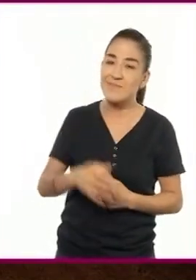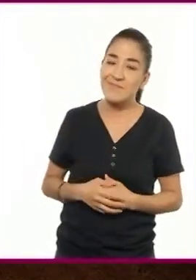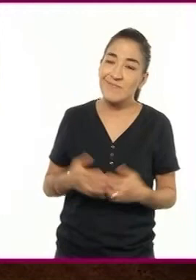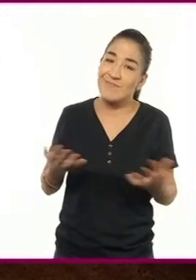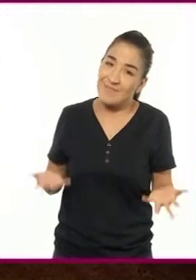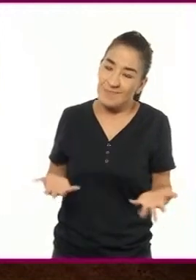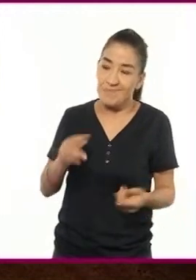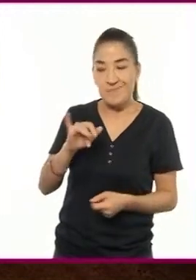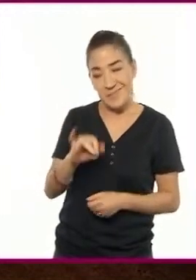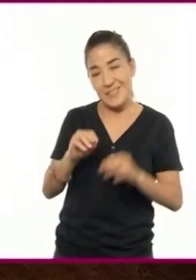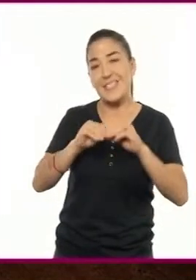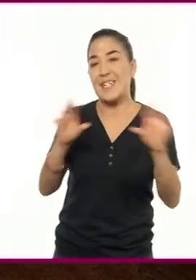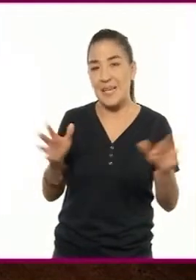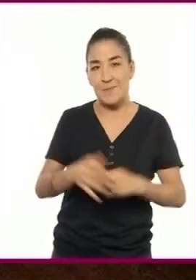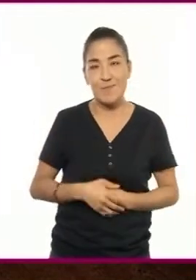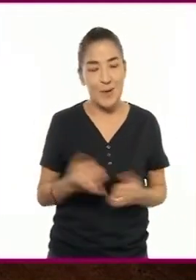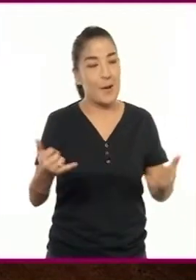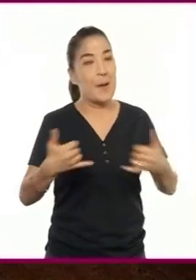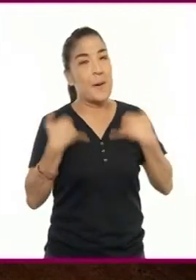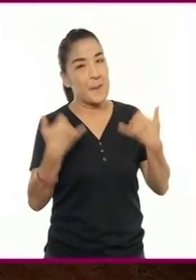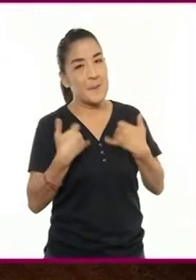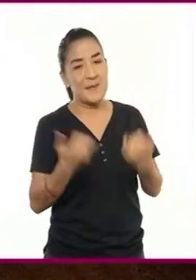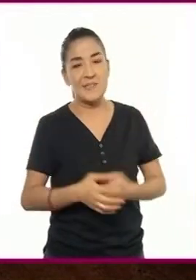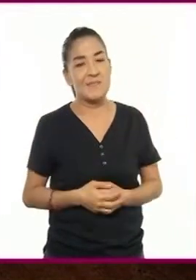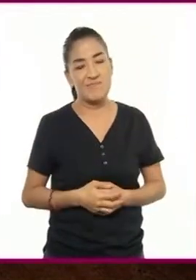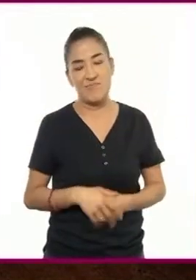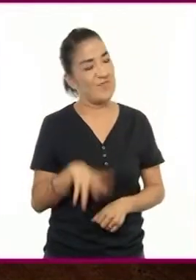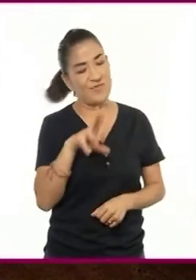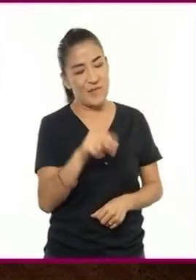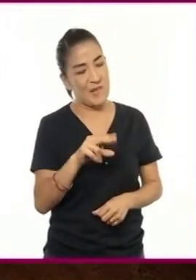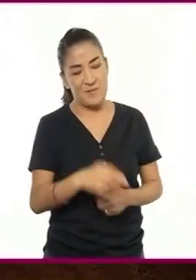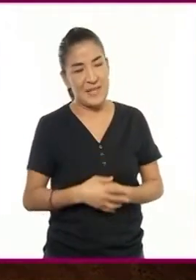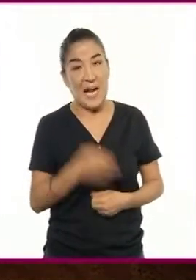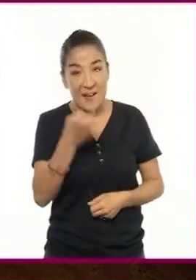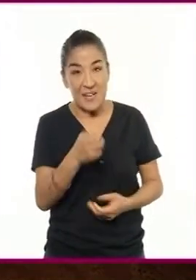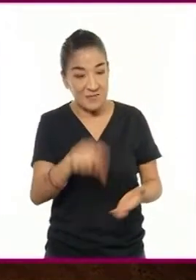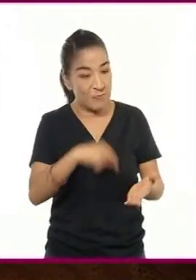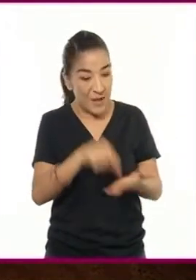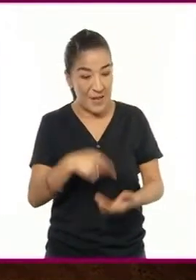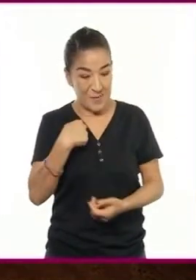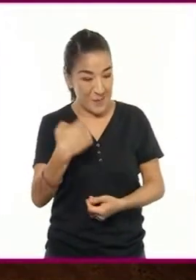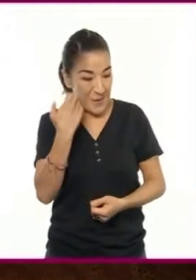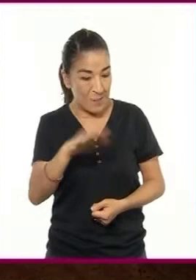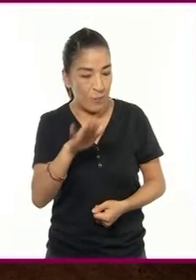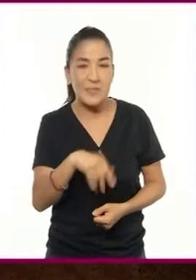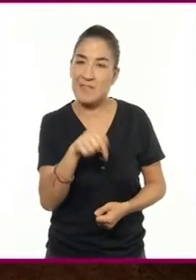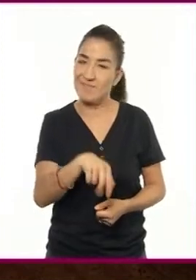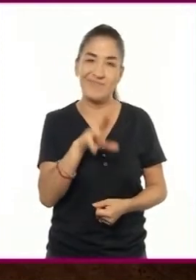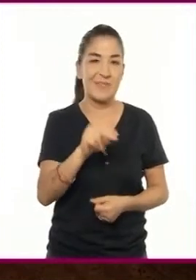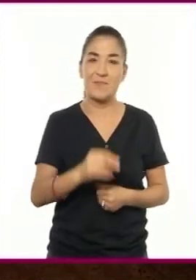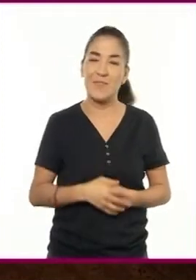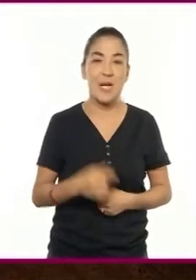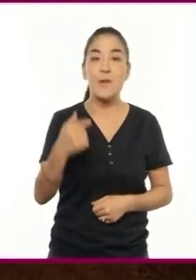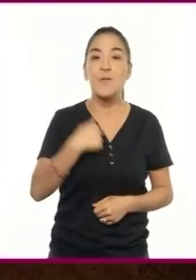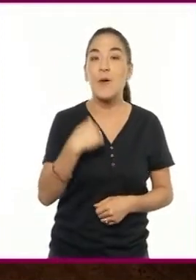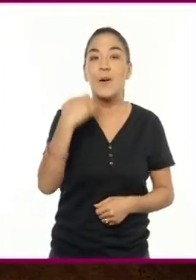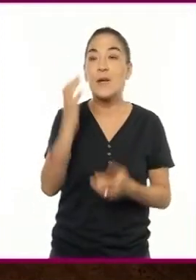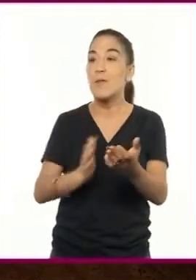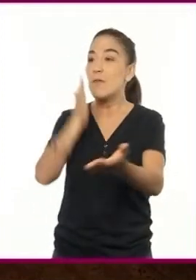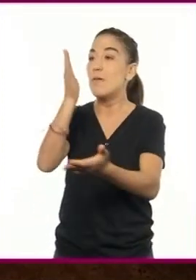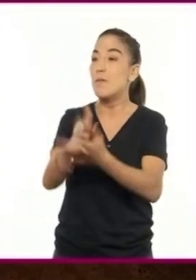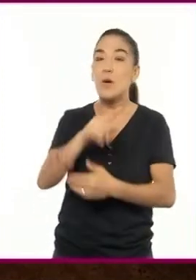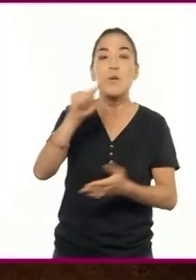Pues claro. Joven, no, no es este el lugar que busco. Quiero ir a un lugar donde no se muera nunca.